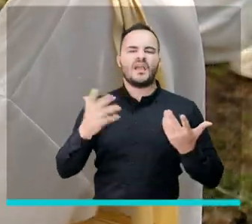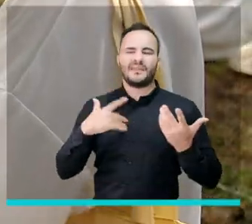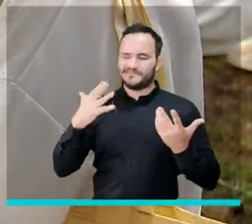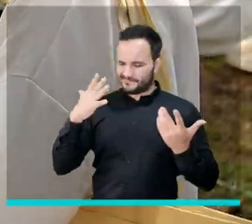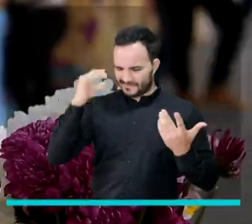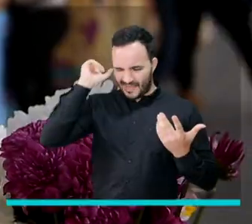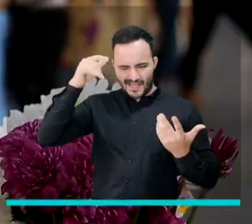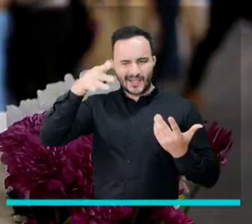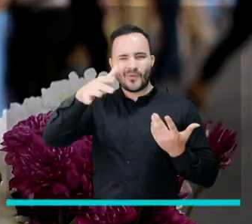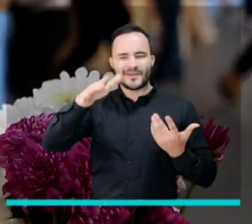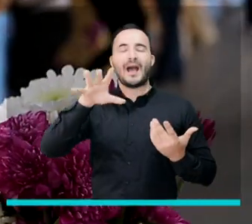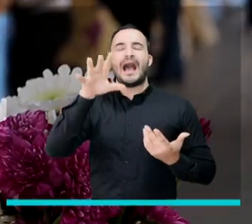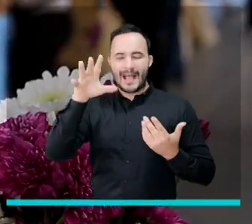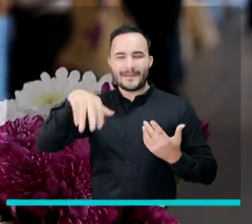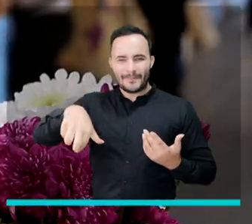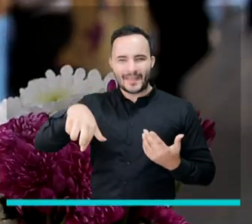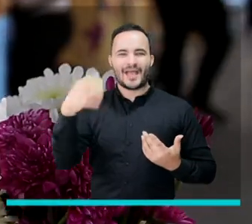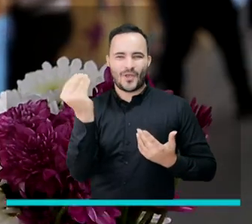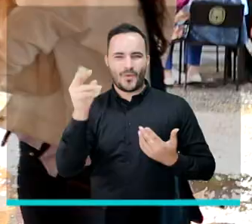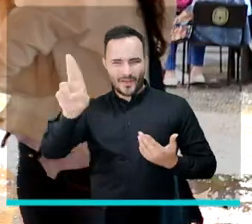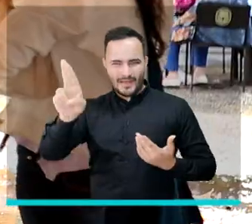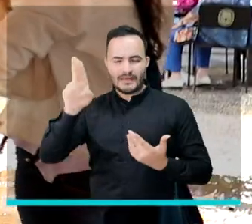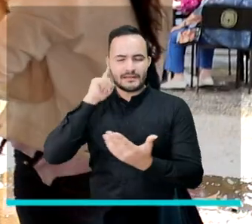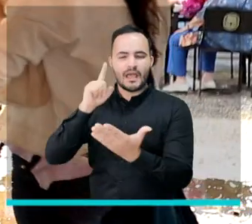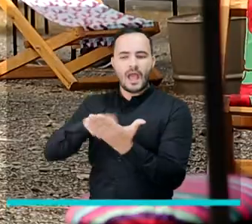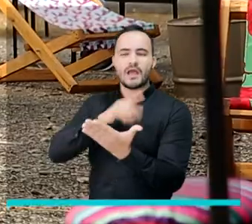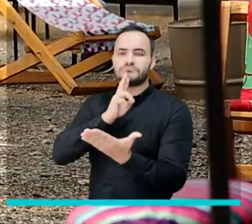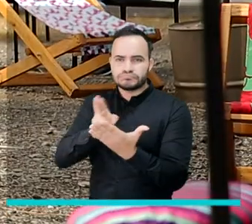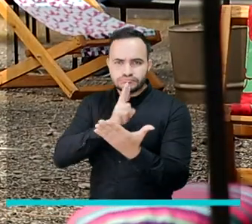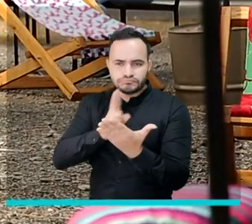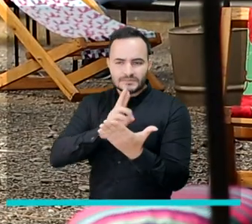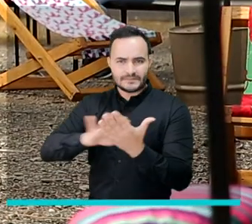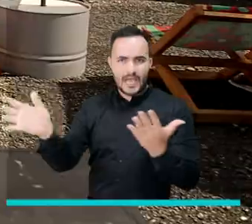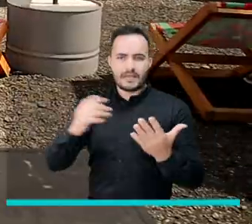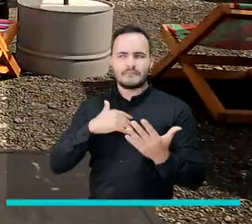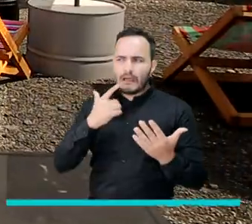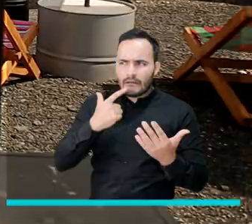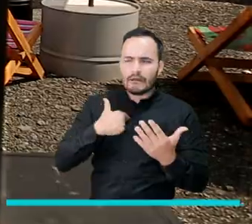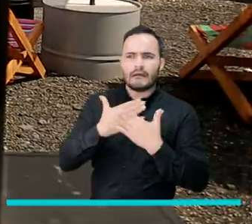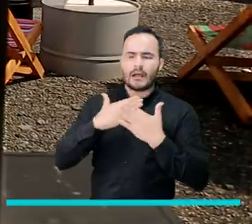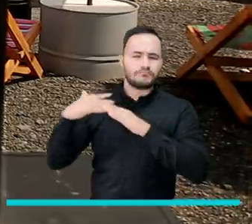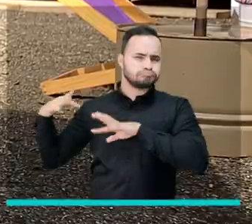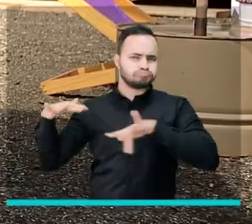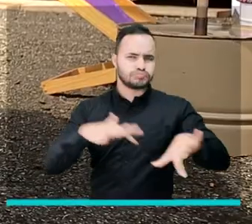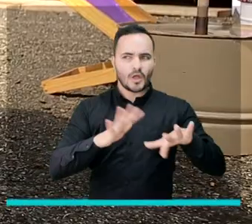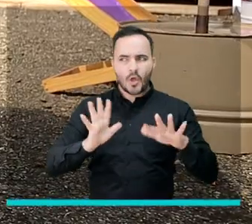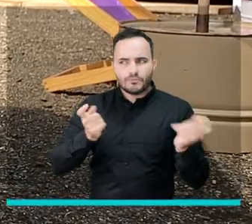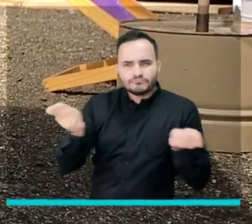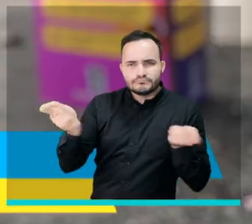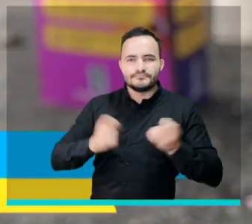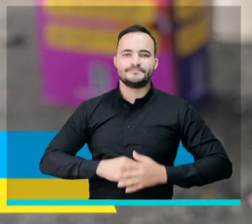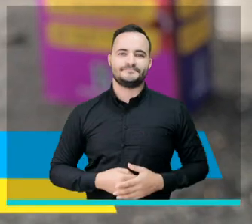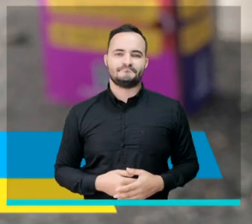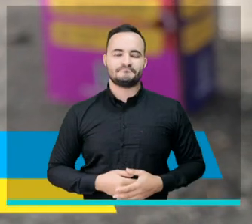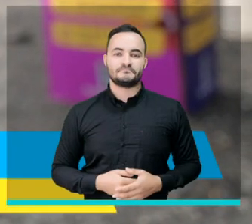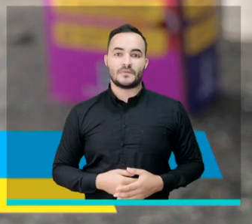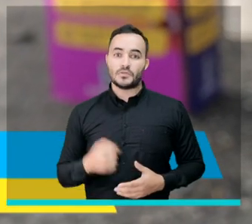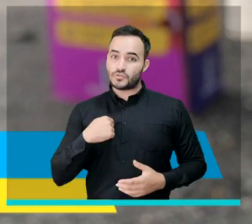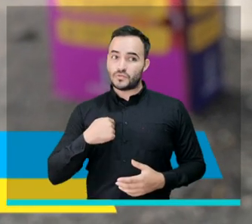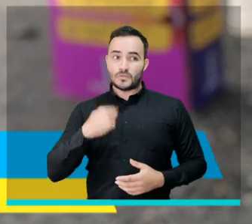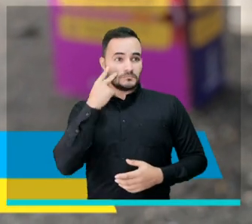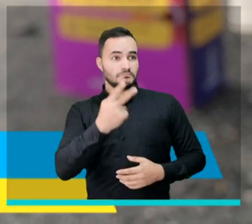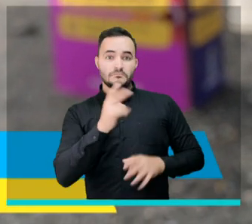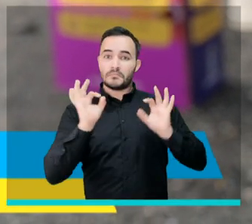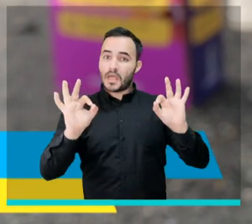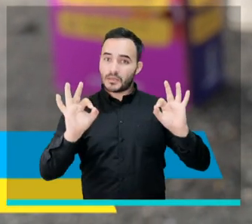llenaron como para el PQR, para que no se entre mucha gente. Pues me ha parecido muy bien porque